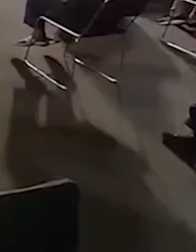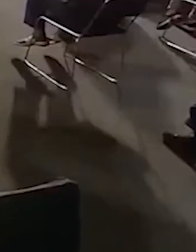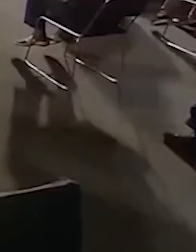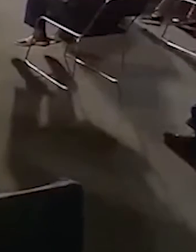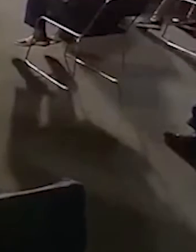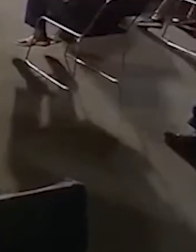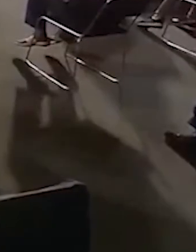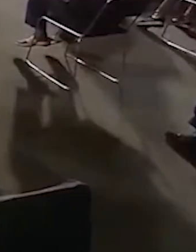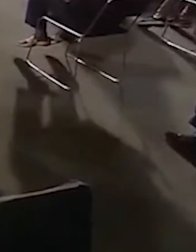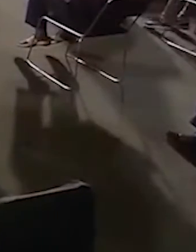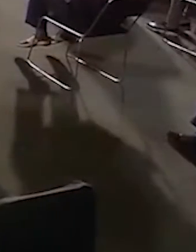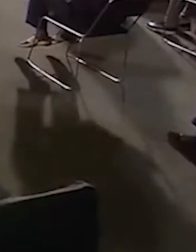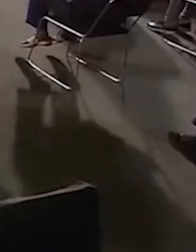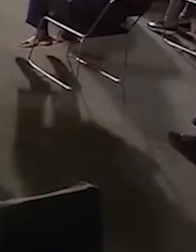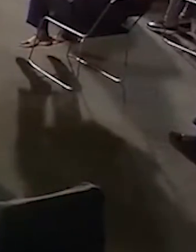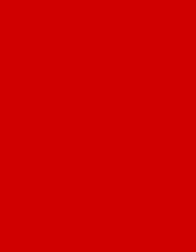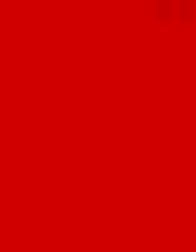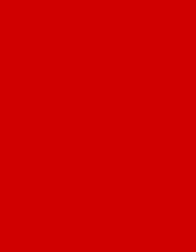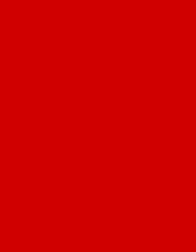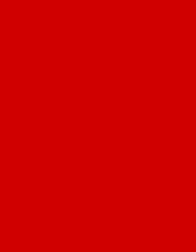Muchas gracias.